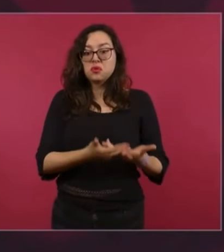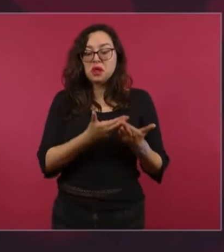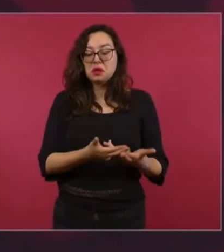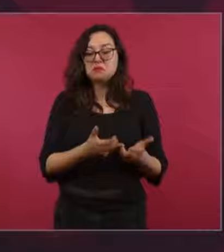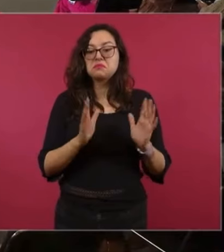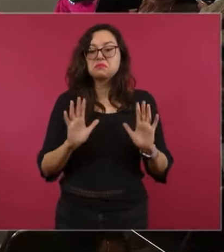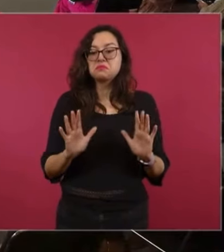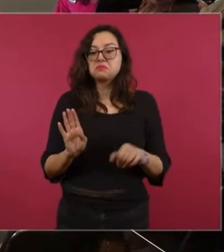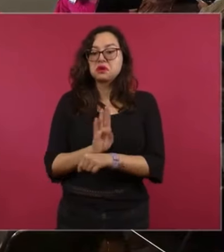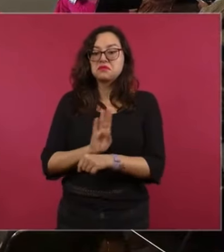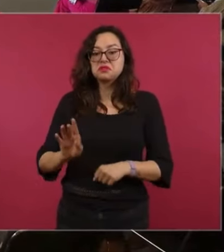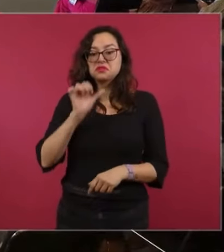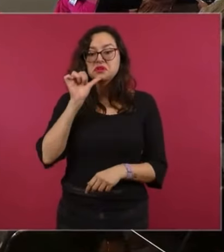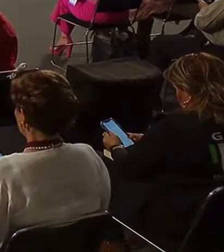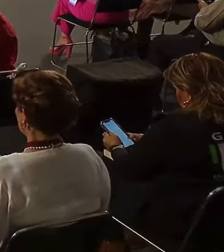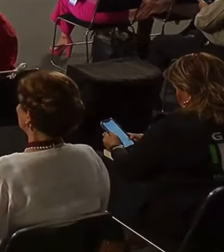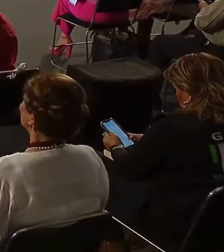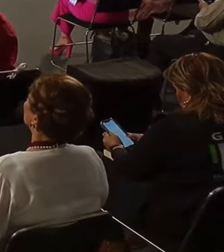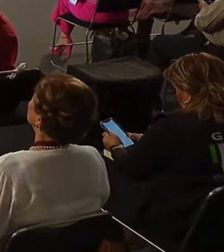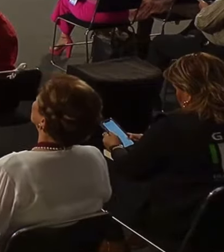que beneficia a los trabajadores.